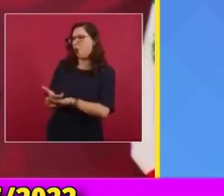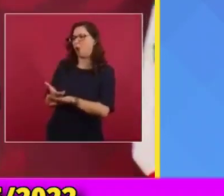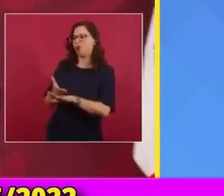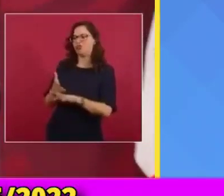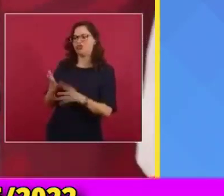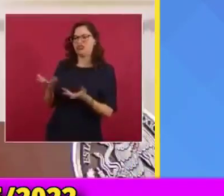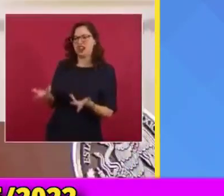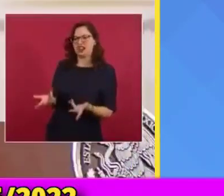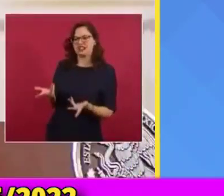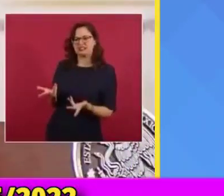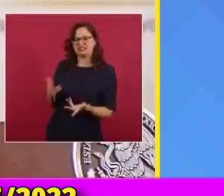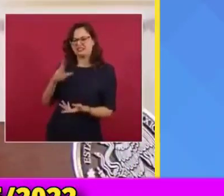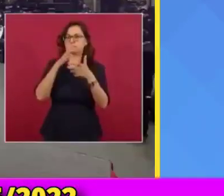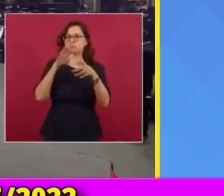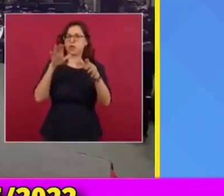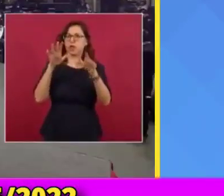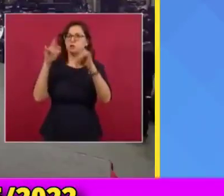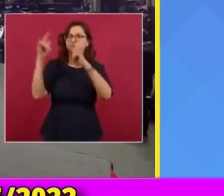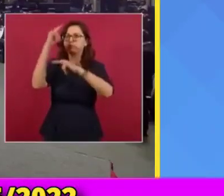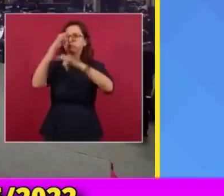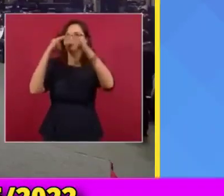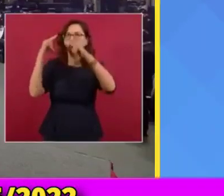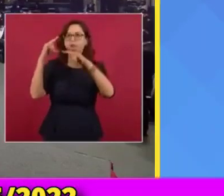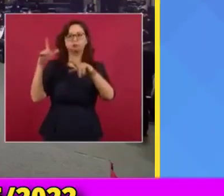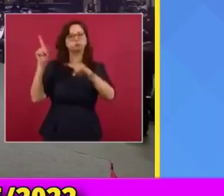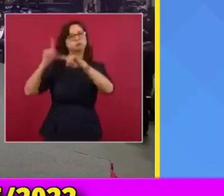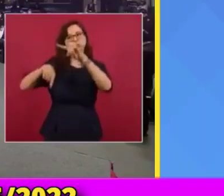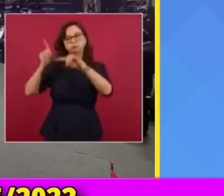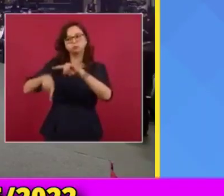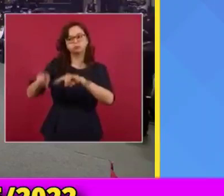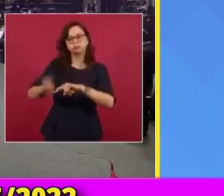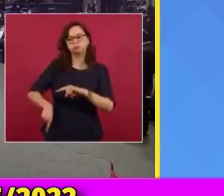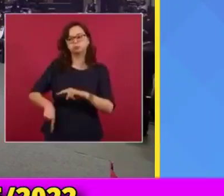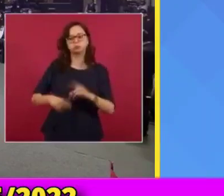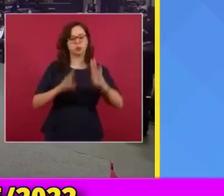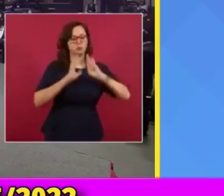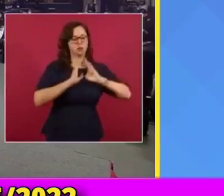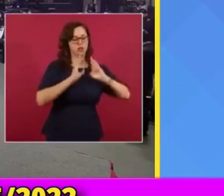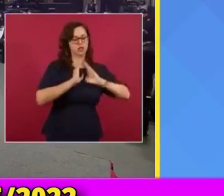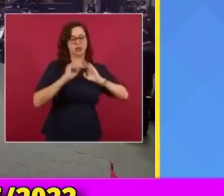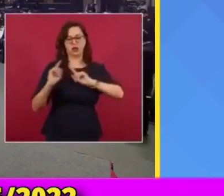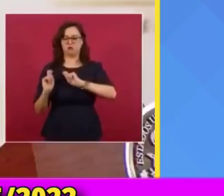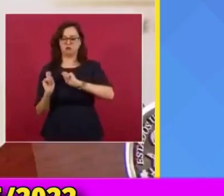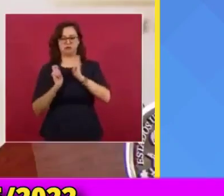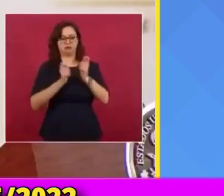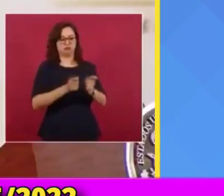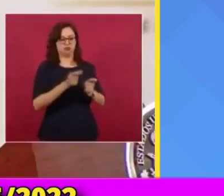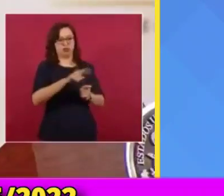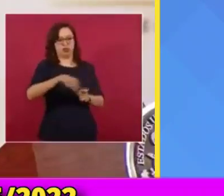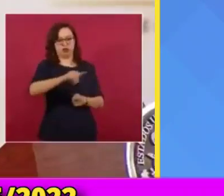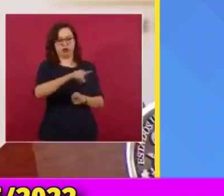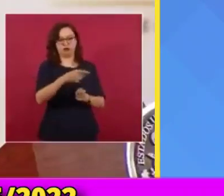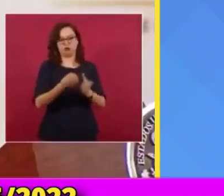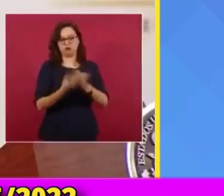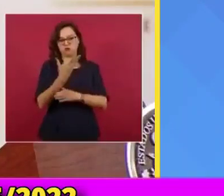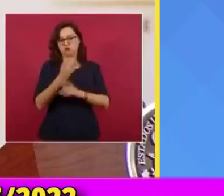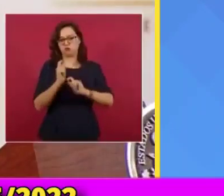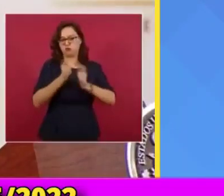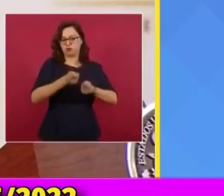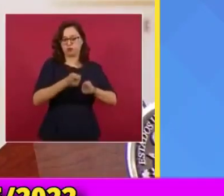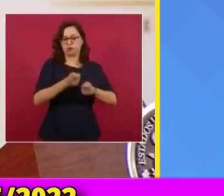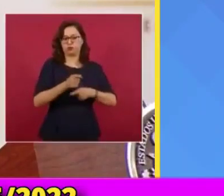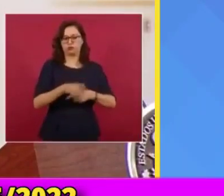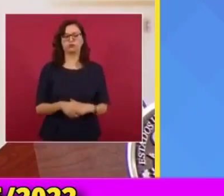mezquina. Porque también eso es muy común,